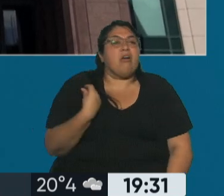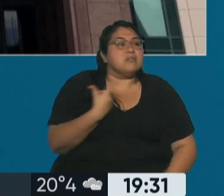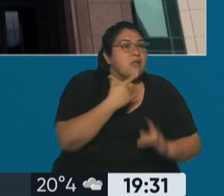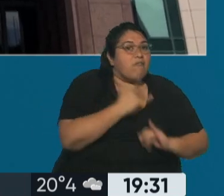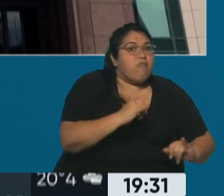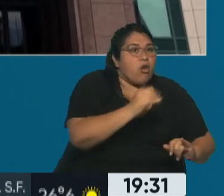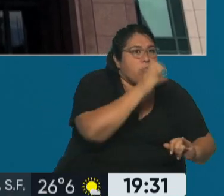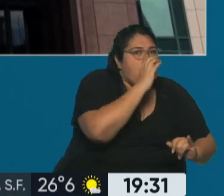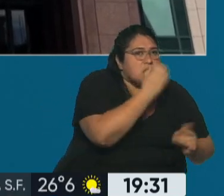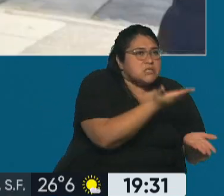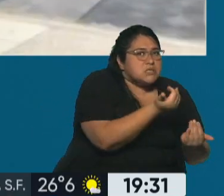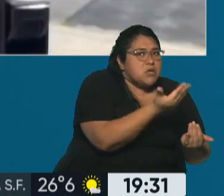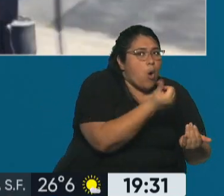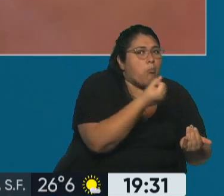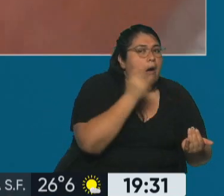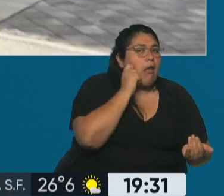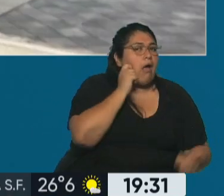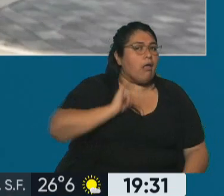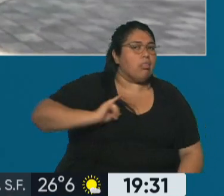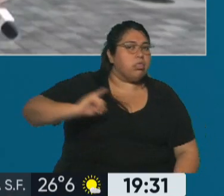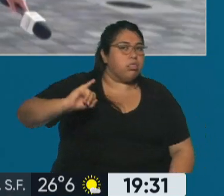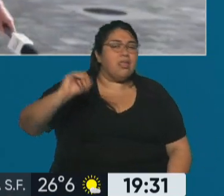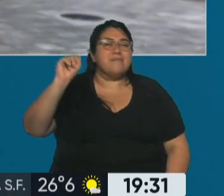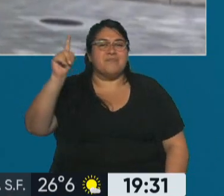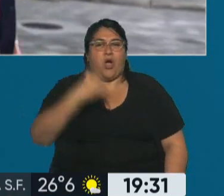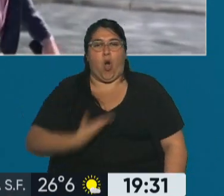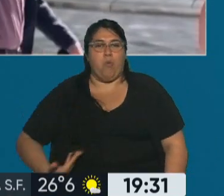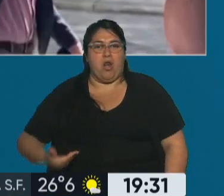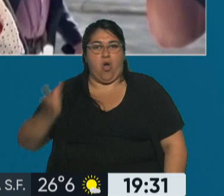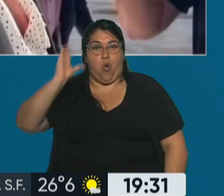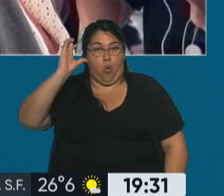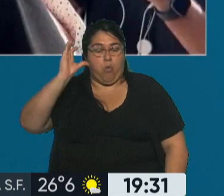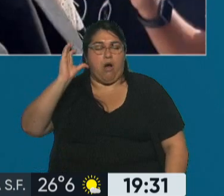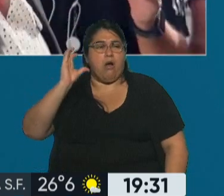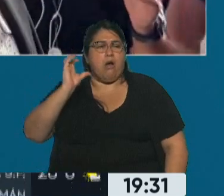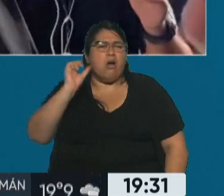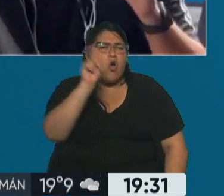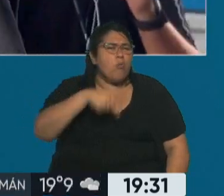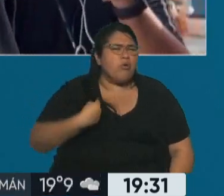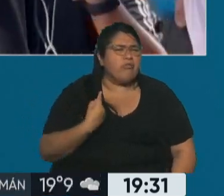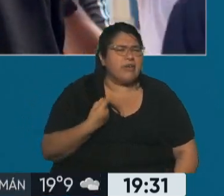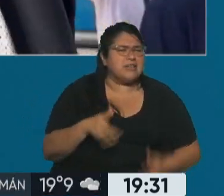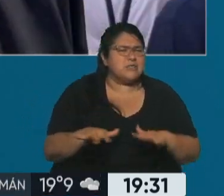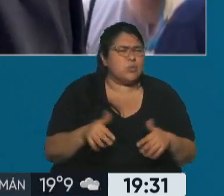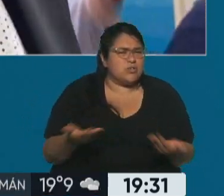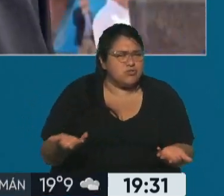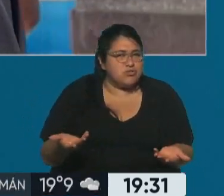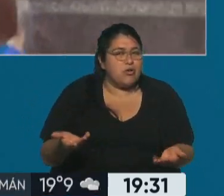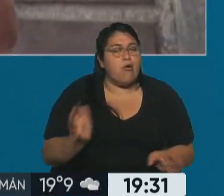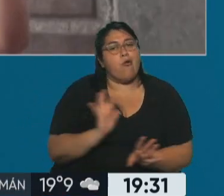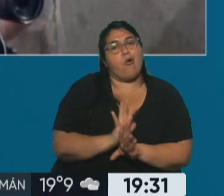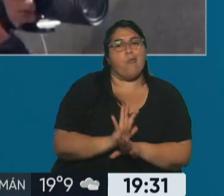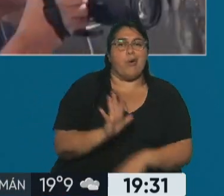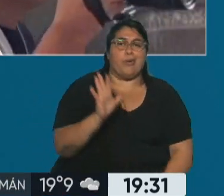para pasarle al gobierno cubano. ¿Cómo lo descubren? ¿Cómo se conoce esto? Bueno, porque un agente encubierto, como